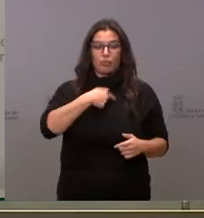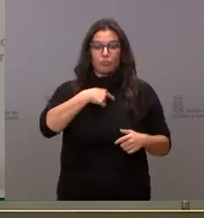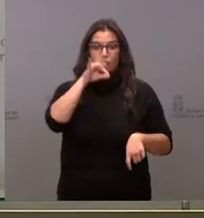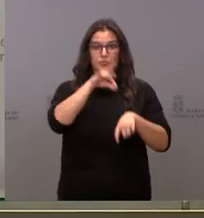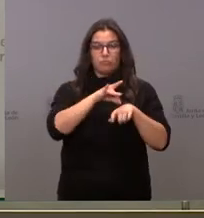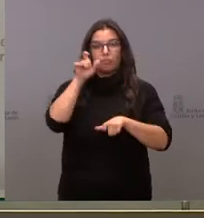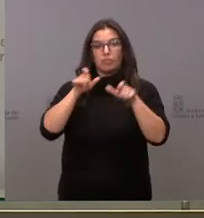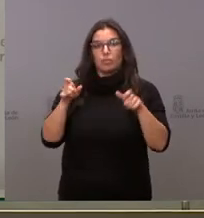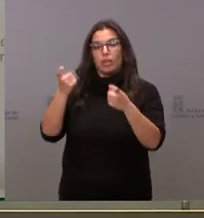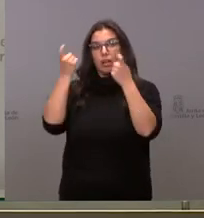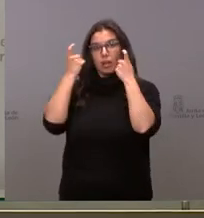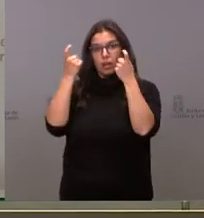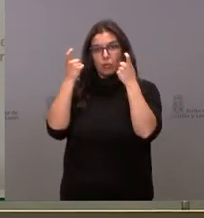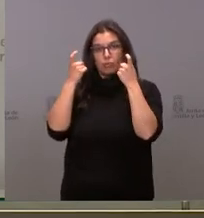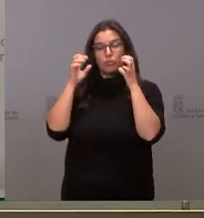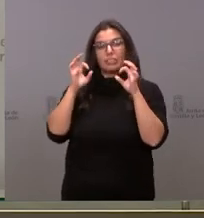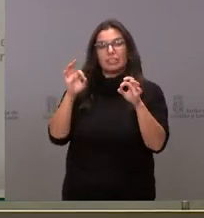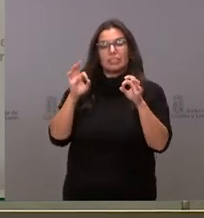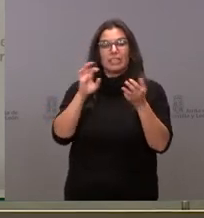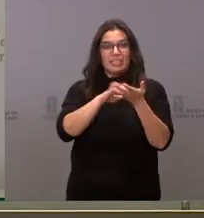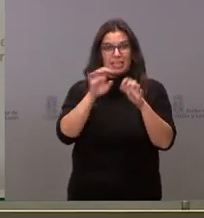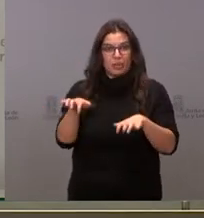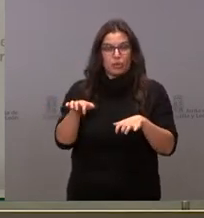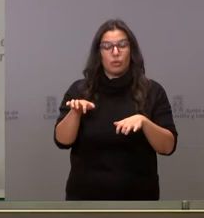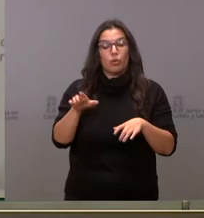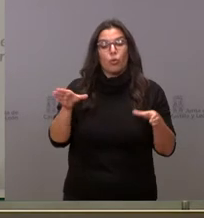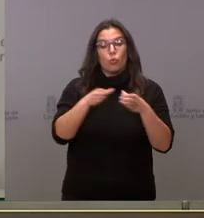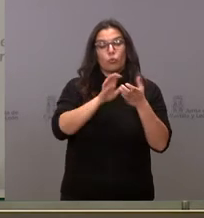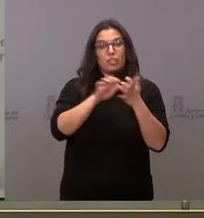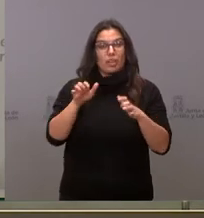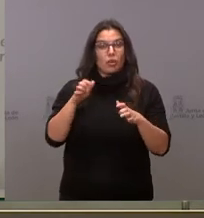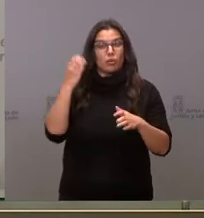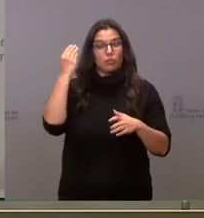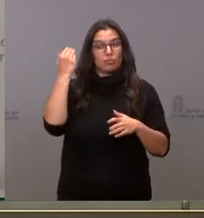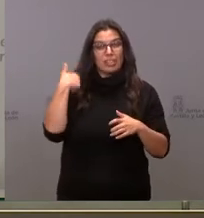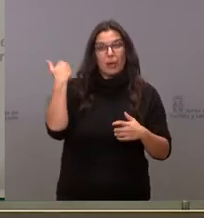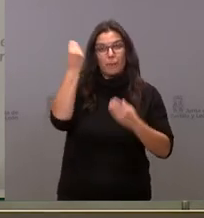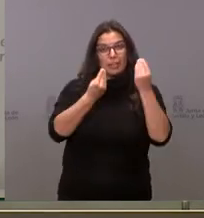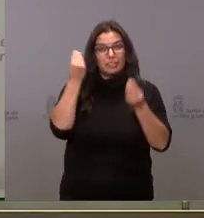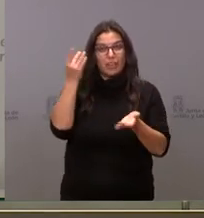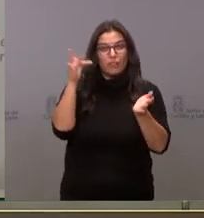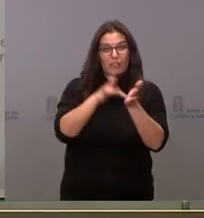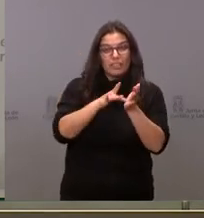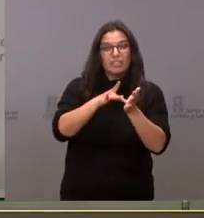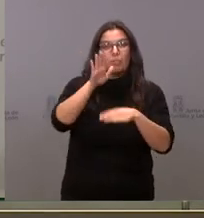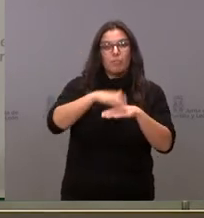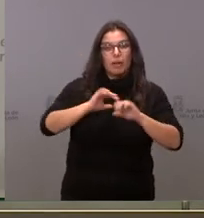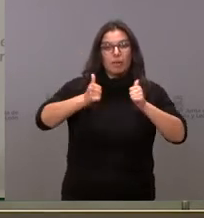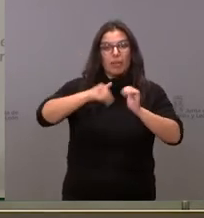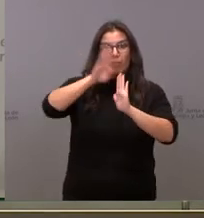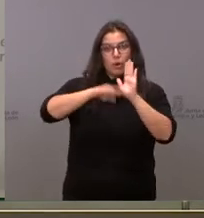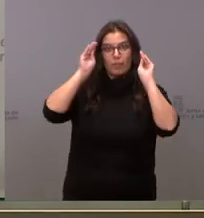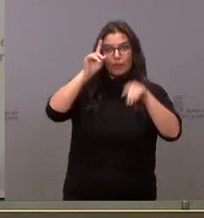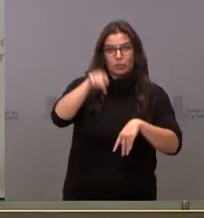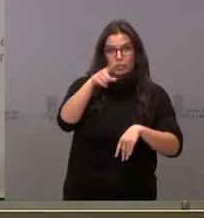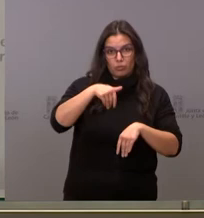alumnos de los centros escolares de Castilla y León la Junta tiene previsto ya alguna fecha para poner en marcha este programa de formación y por